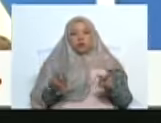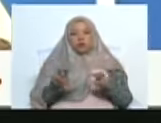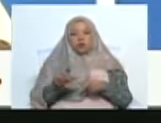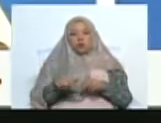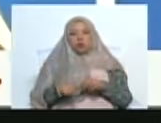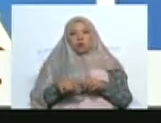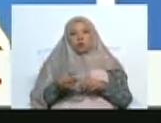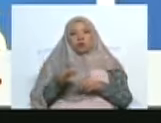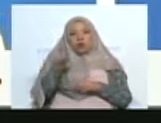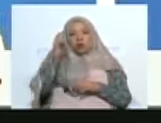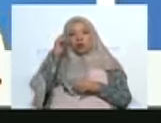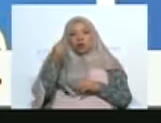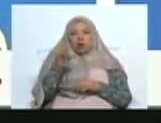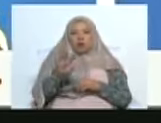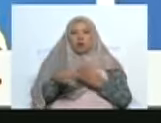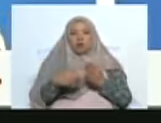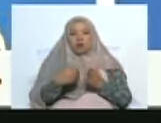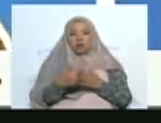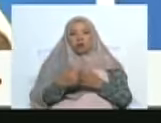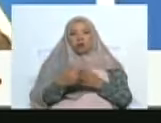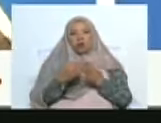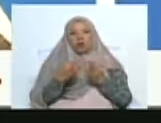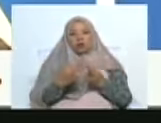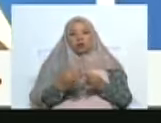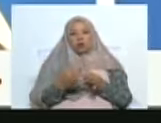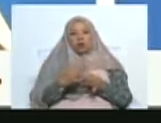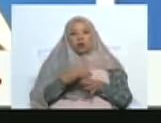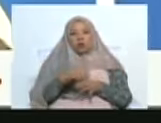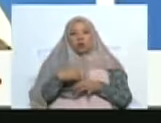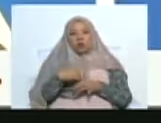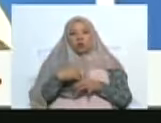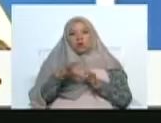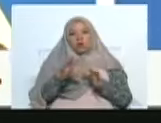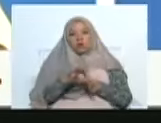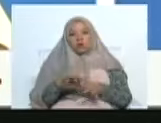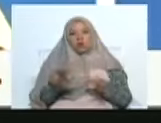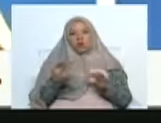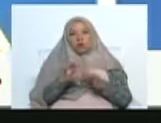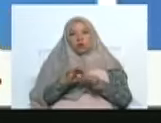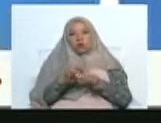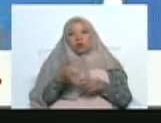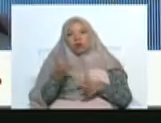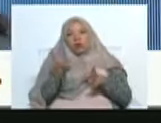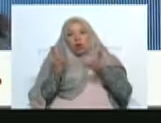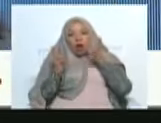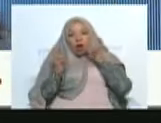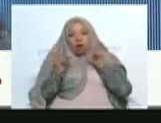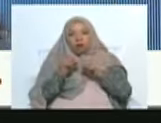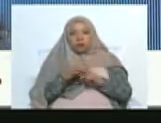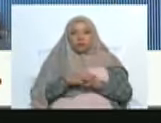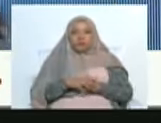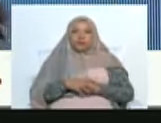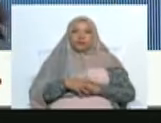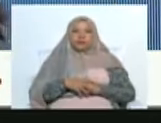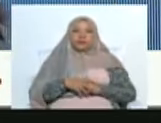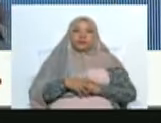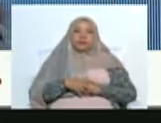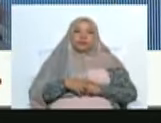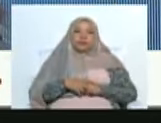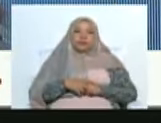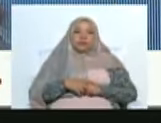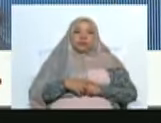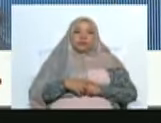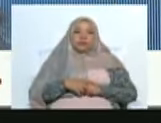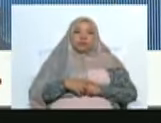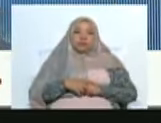homenajear, la posibilidad de dignificar a quienes lo construyen y a quienes lo ejecutan también. Para hacer un recorrido, además, viceministro,